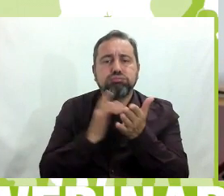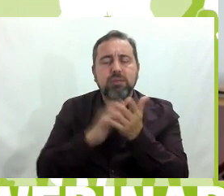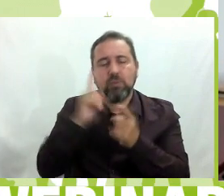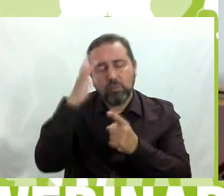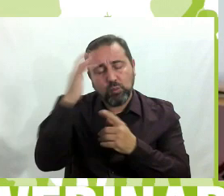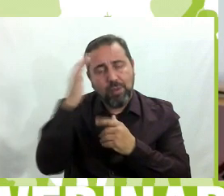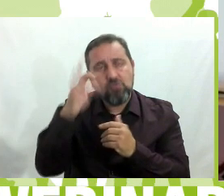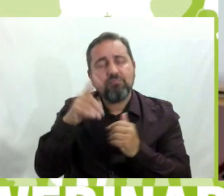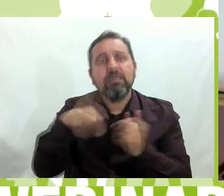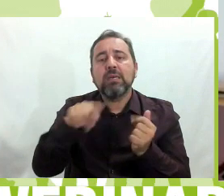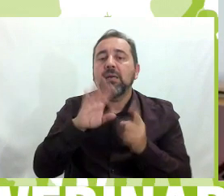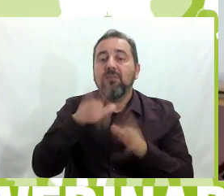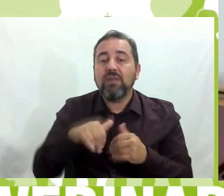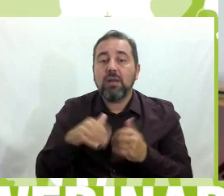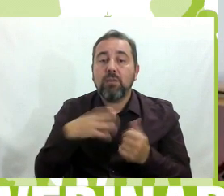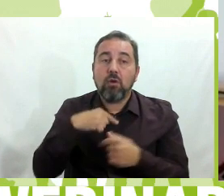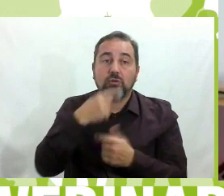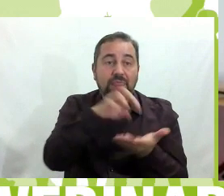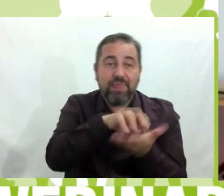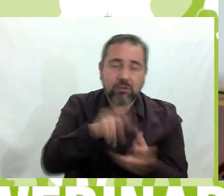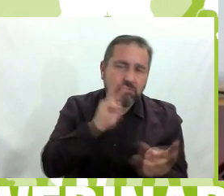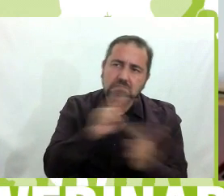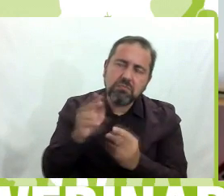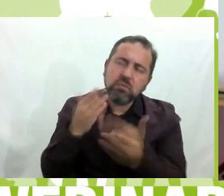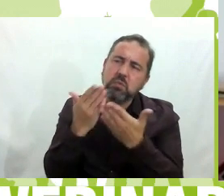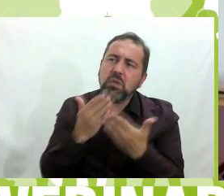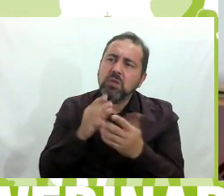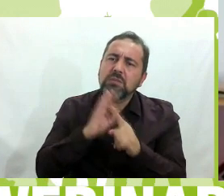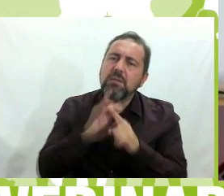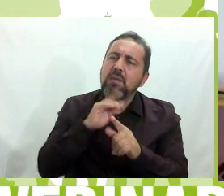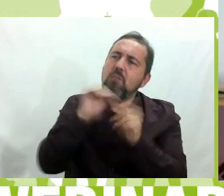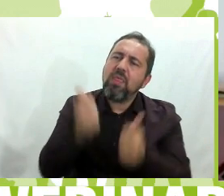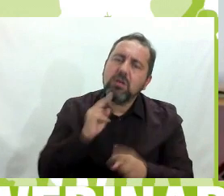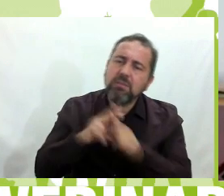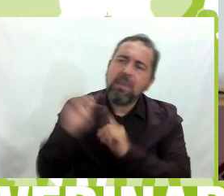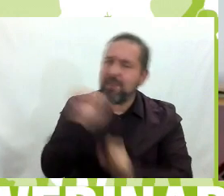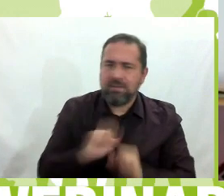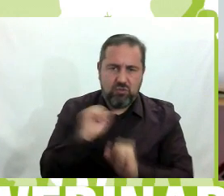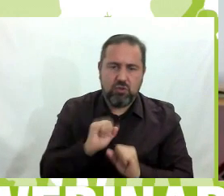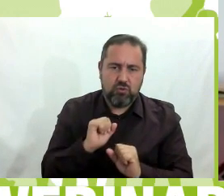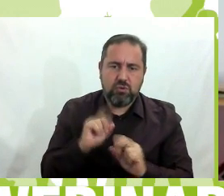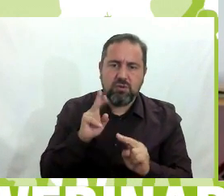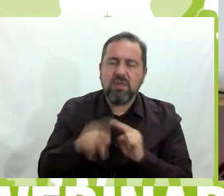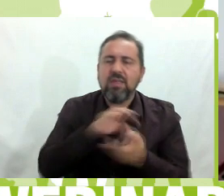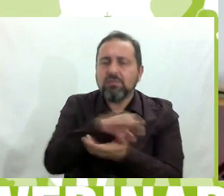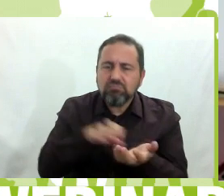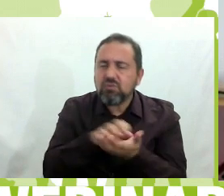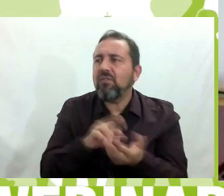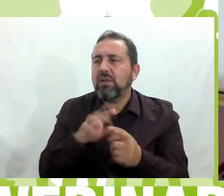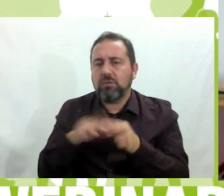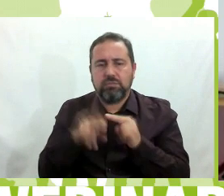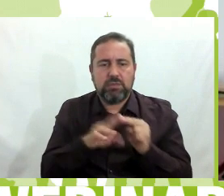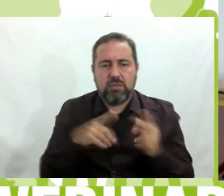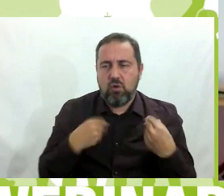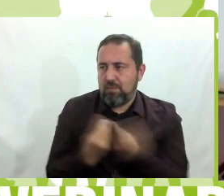Que puede servir a otros centros para estudiar la implantación del modelo dialógico de prevención y resolución de conflictos y las normas de convivencia.